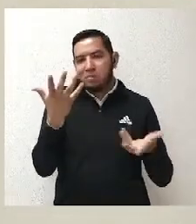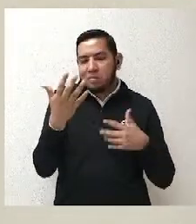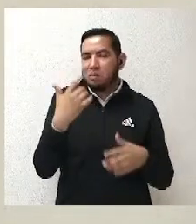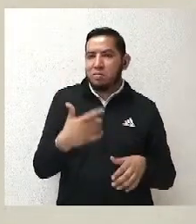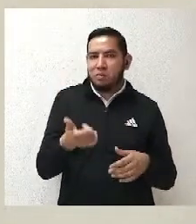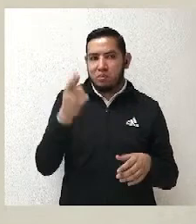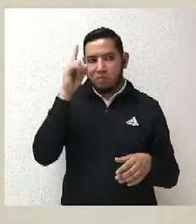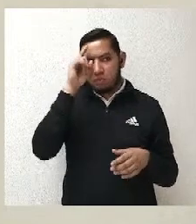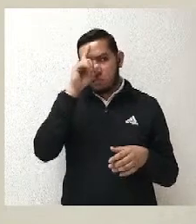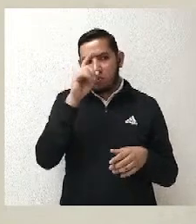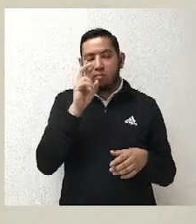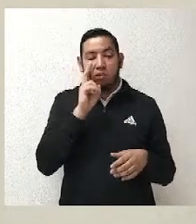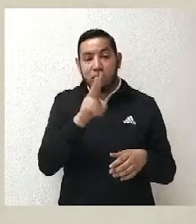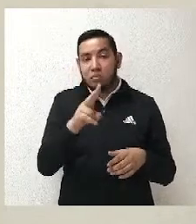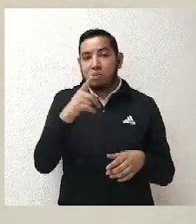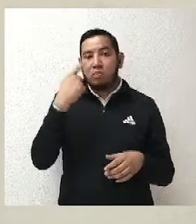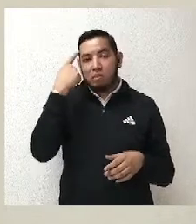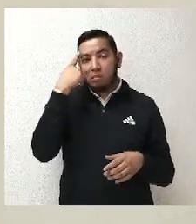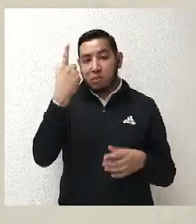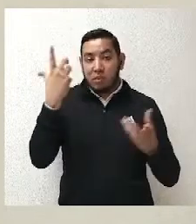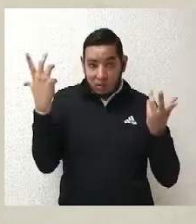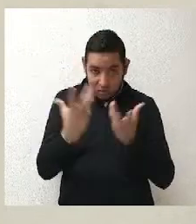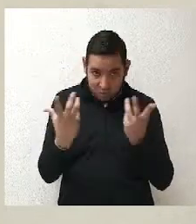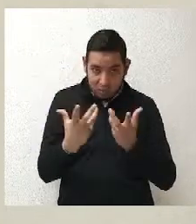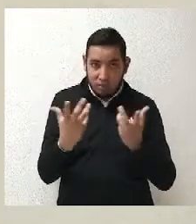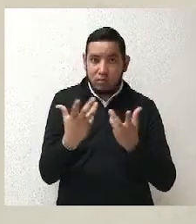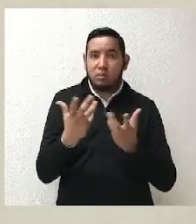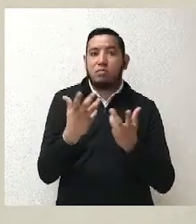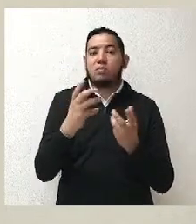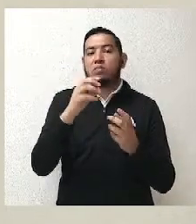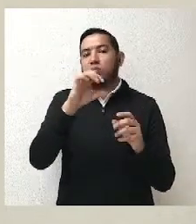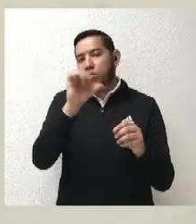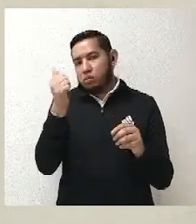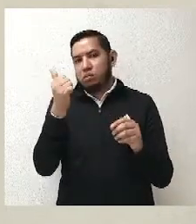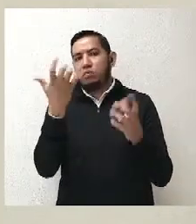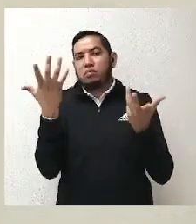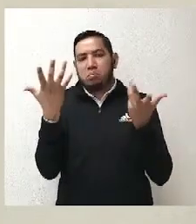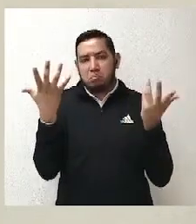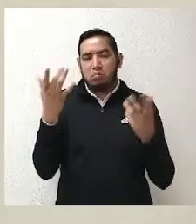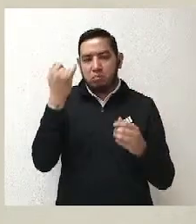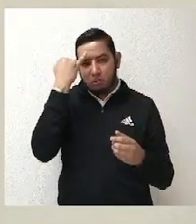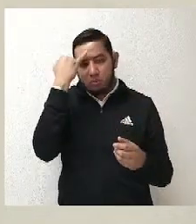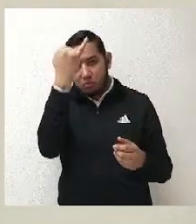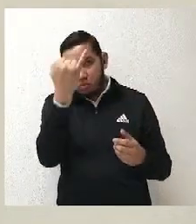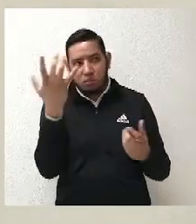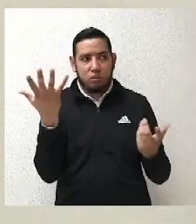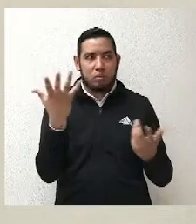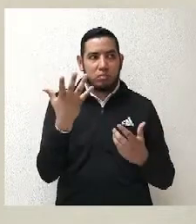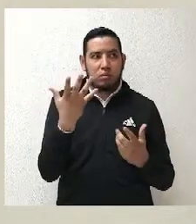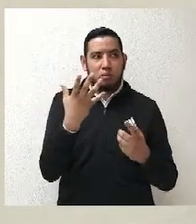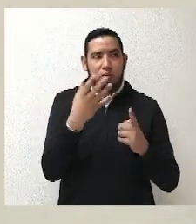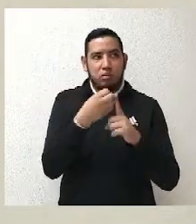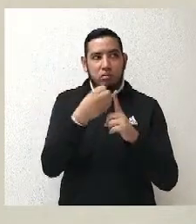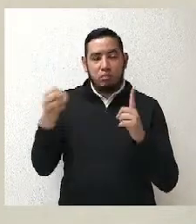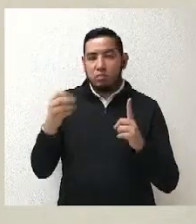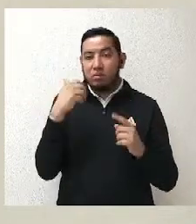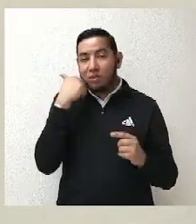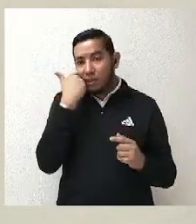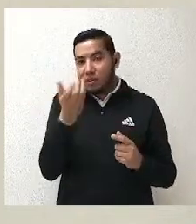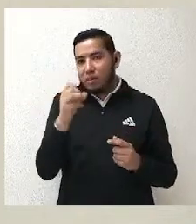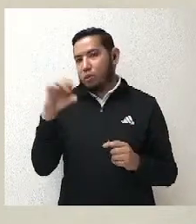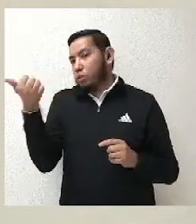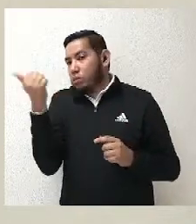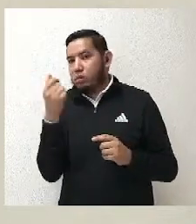para hacer lo que pretendía la parte actora, no podíamos ir en contra de nuestra